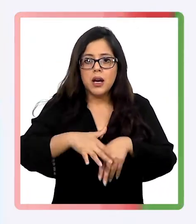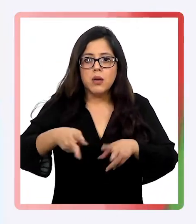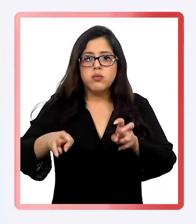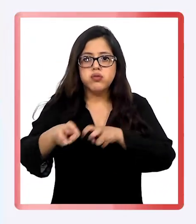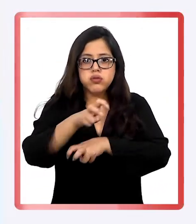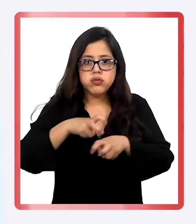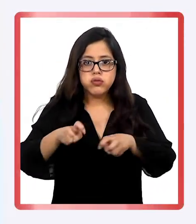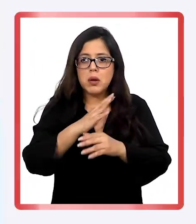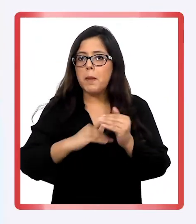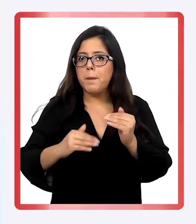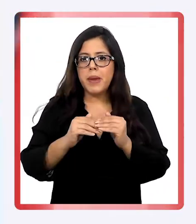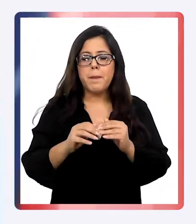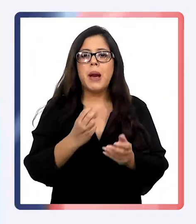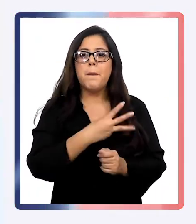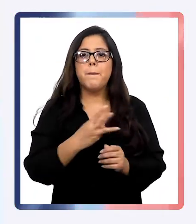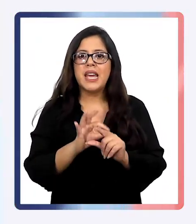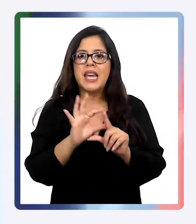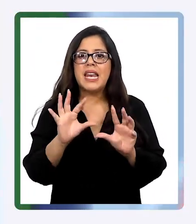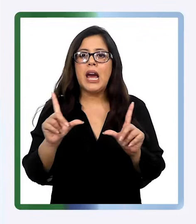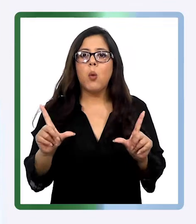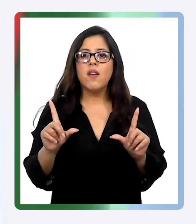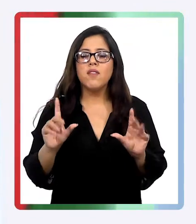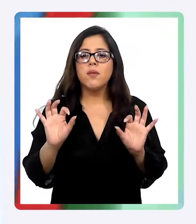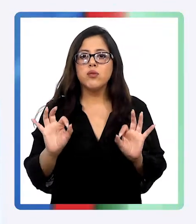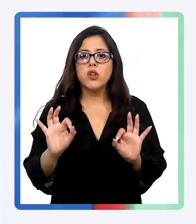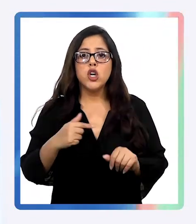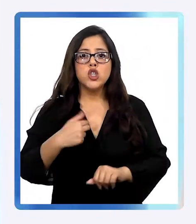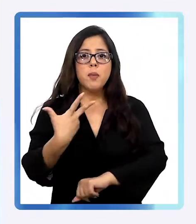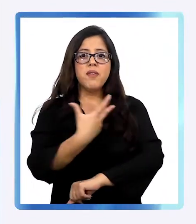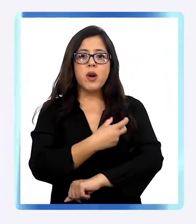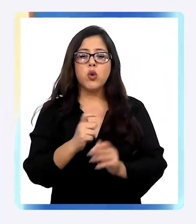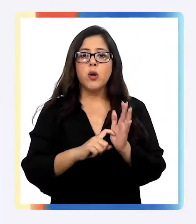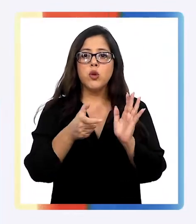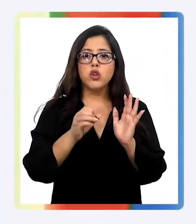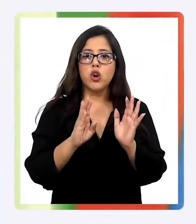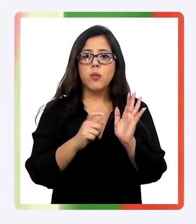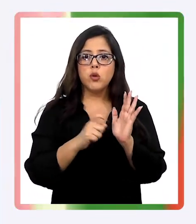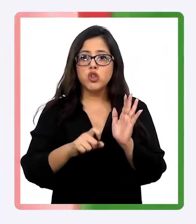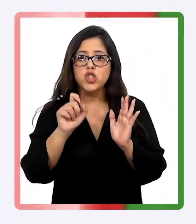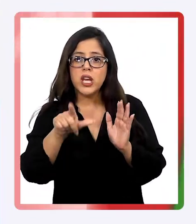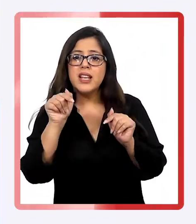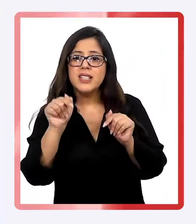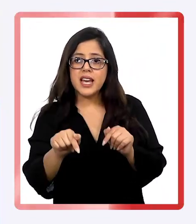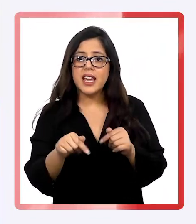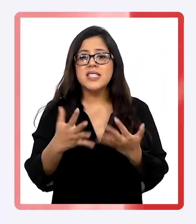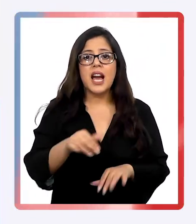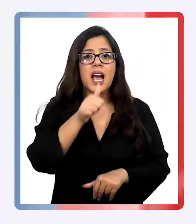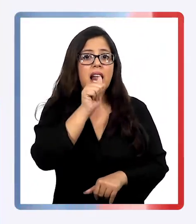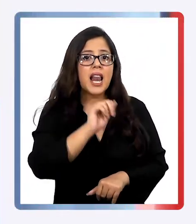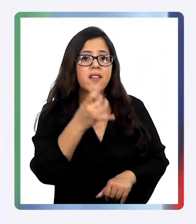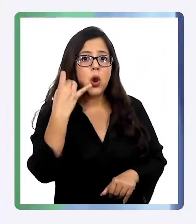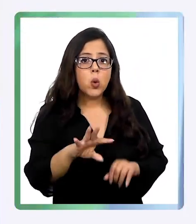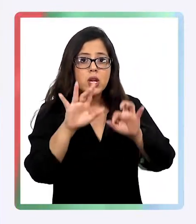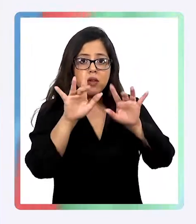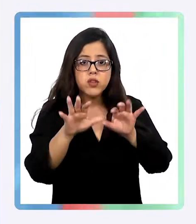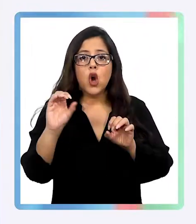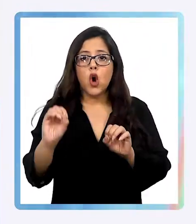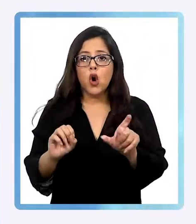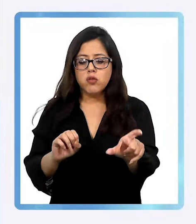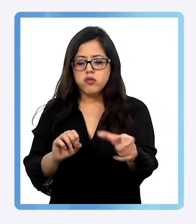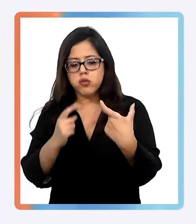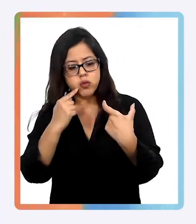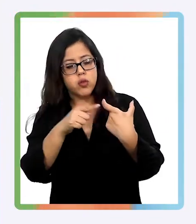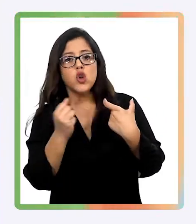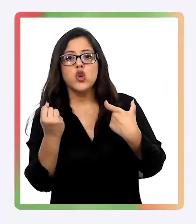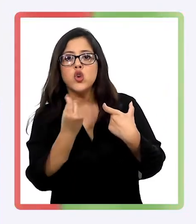movilidad desde la misma web oficial, mevacuno.gob.cl, pero debe ingresar con su clave única o el número de